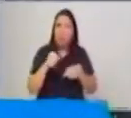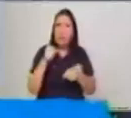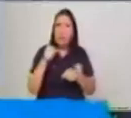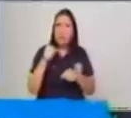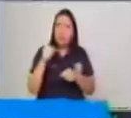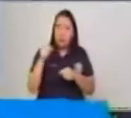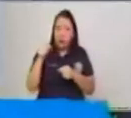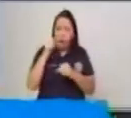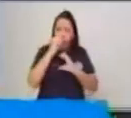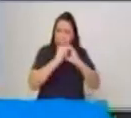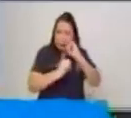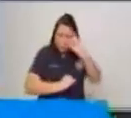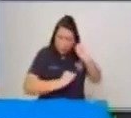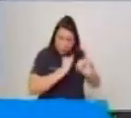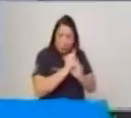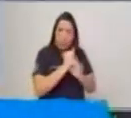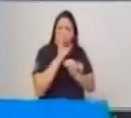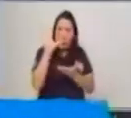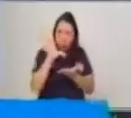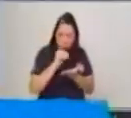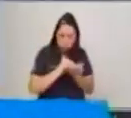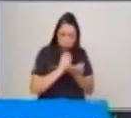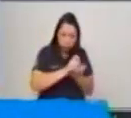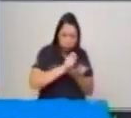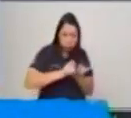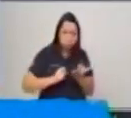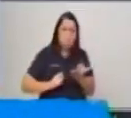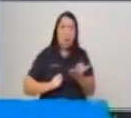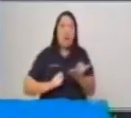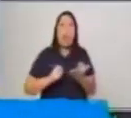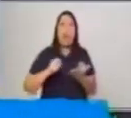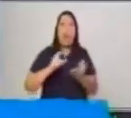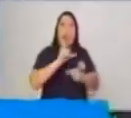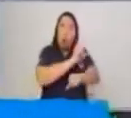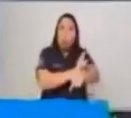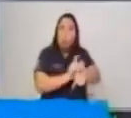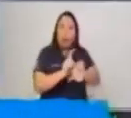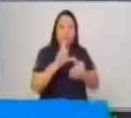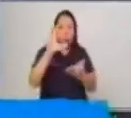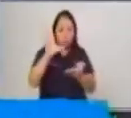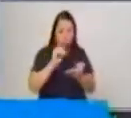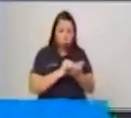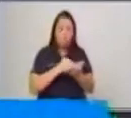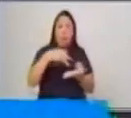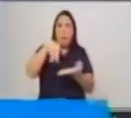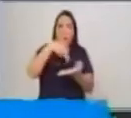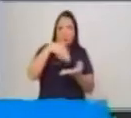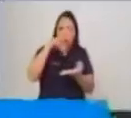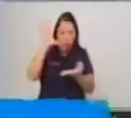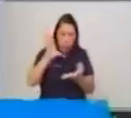que alguien que sabe nos ayude a trabajar el Día Internacional de la Danza aprendiendo danza.